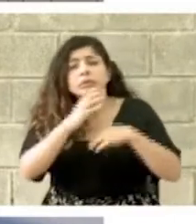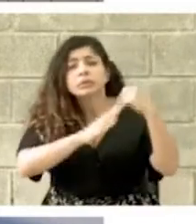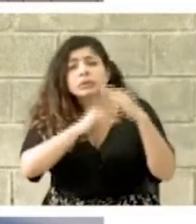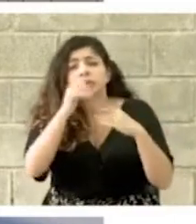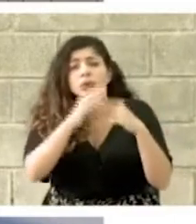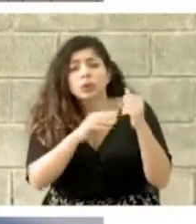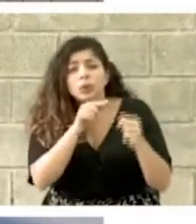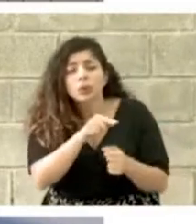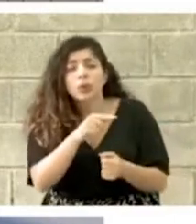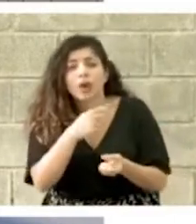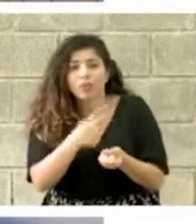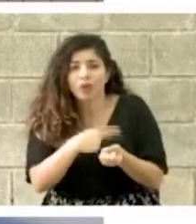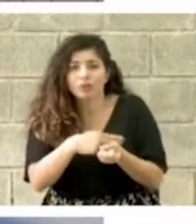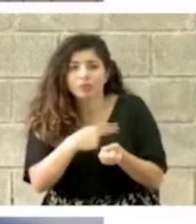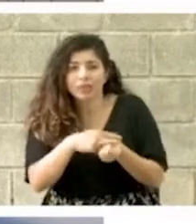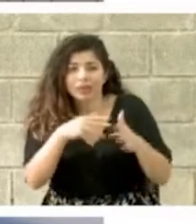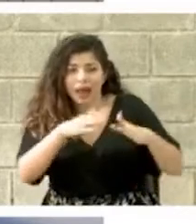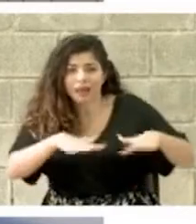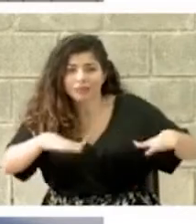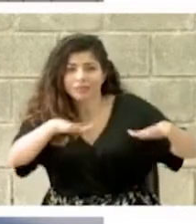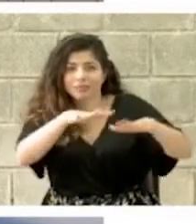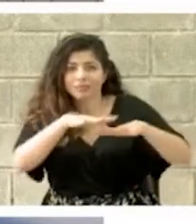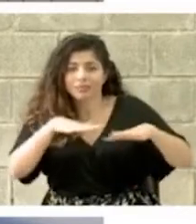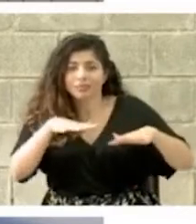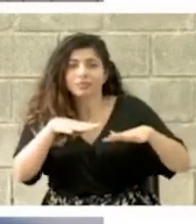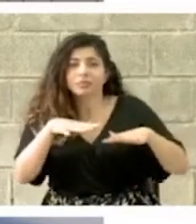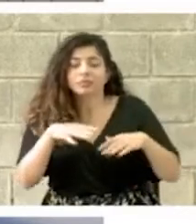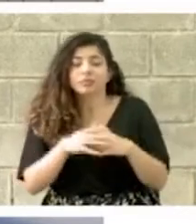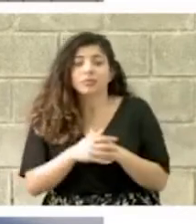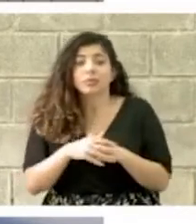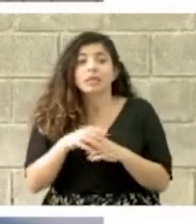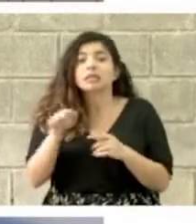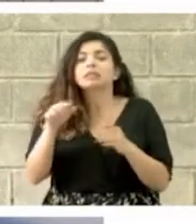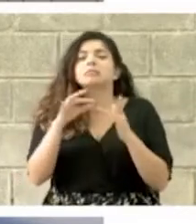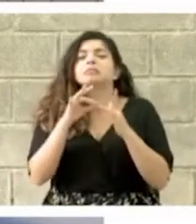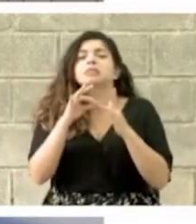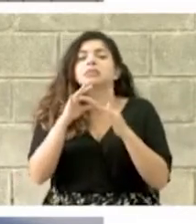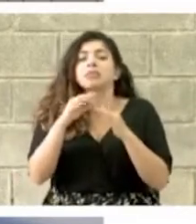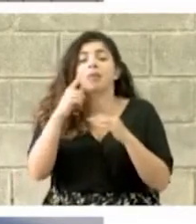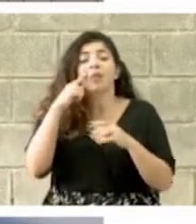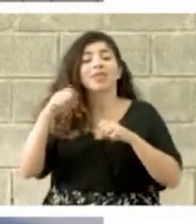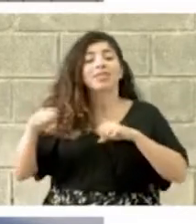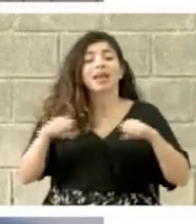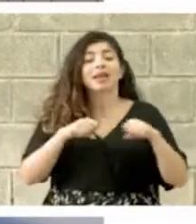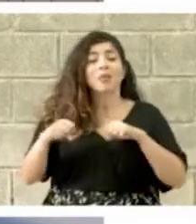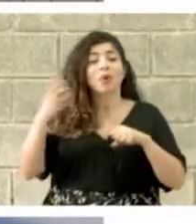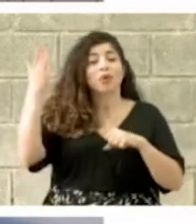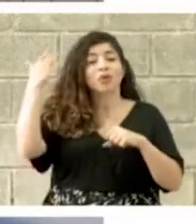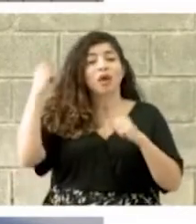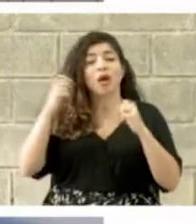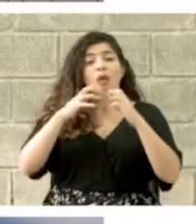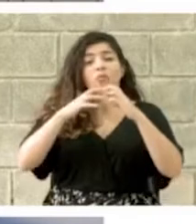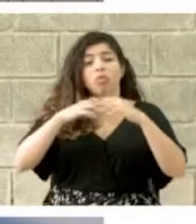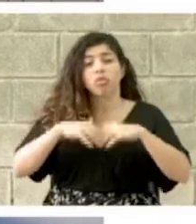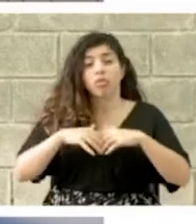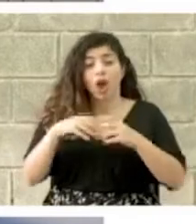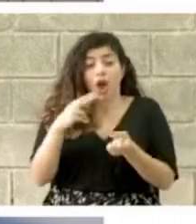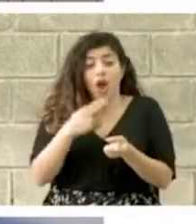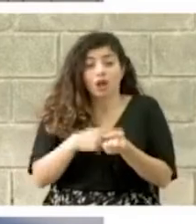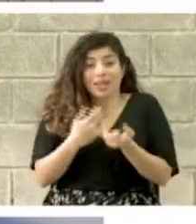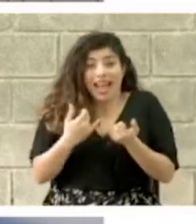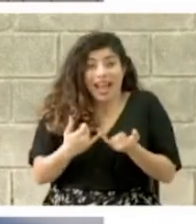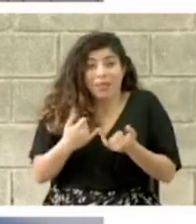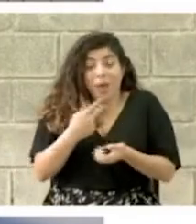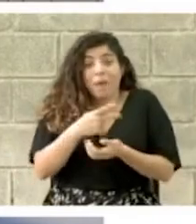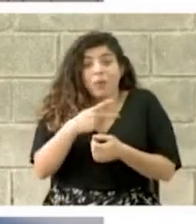hospitalaria. Después, especialmente, el terremoto que dejó al actual hospital